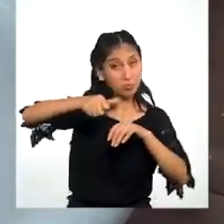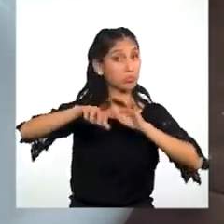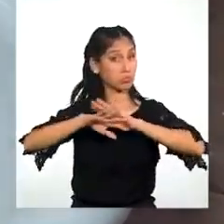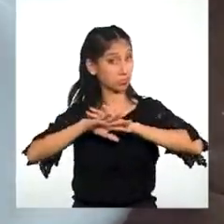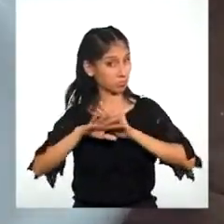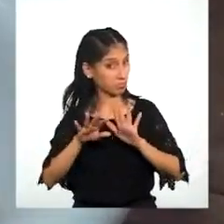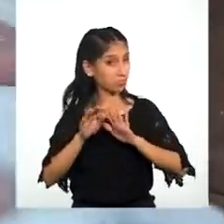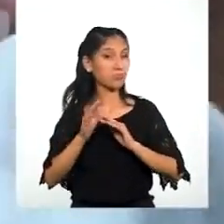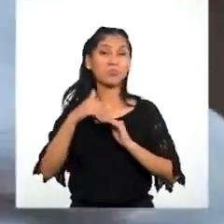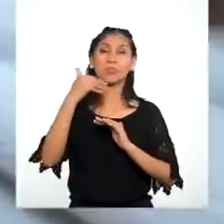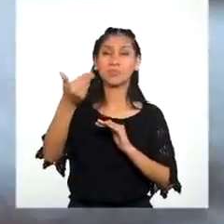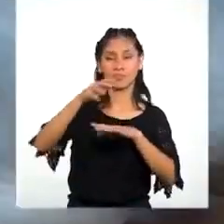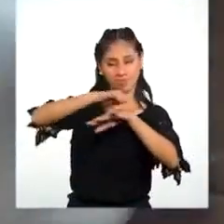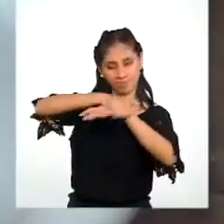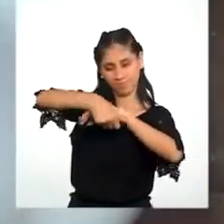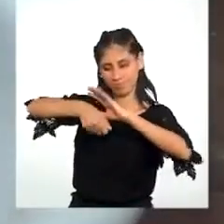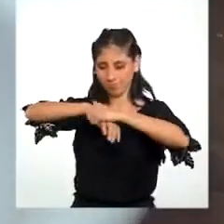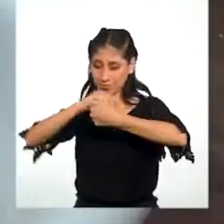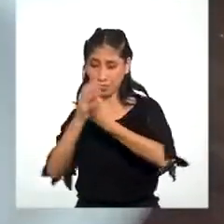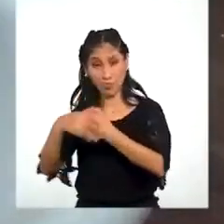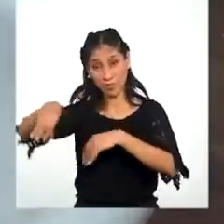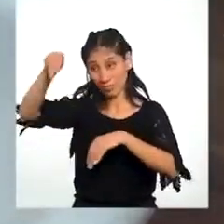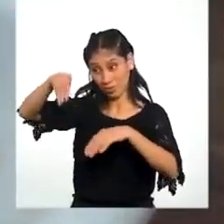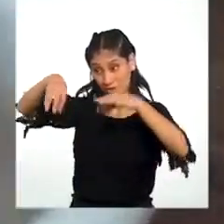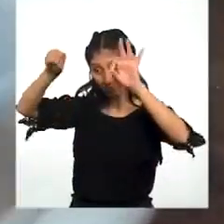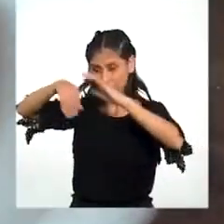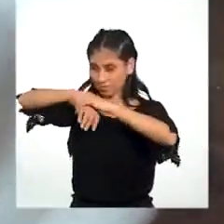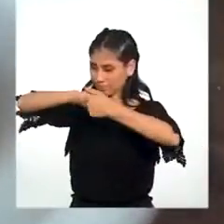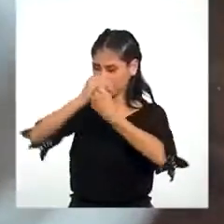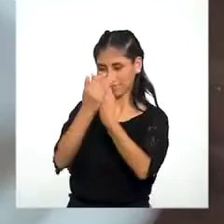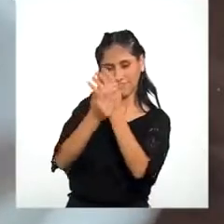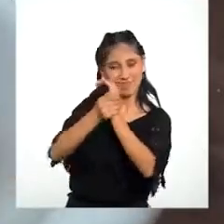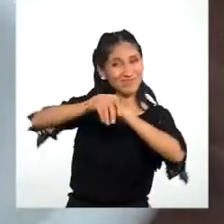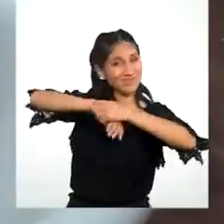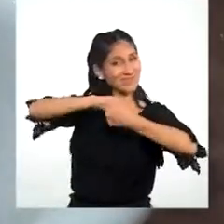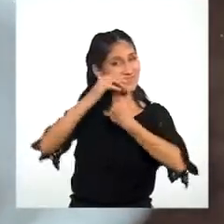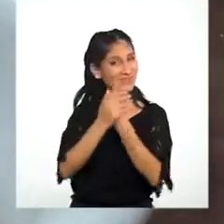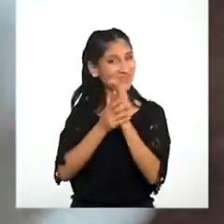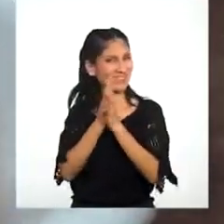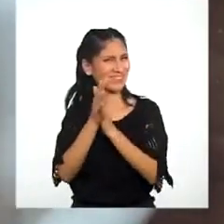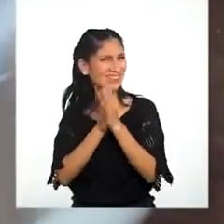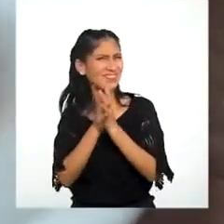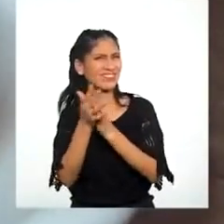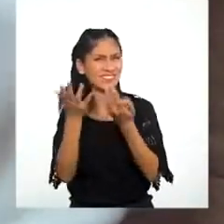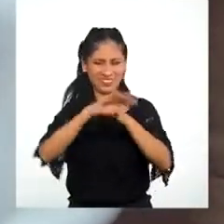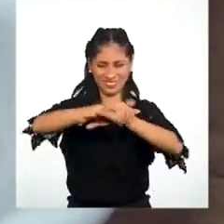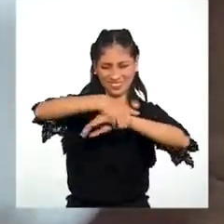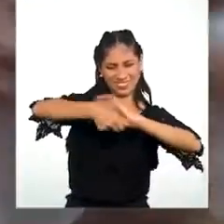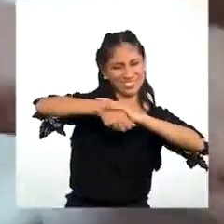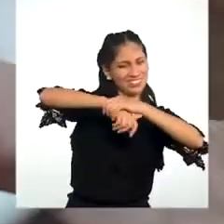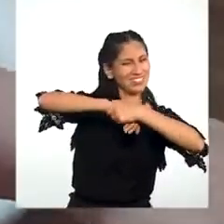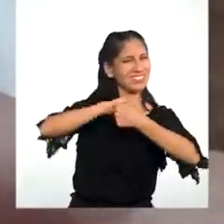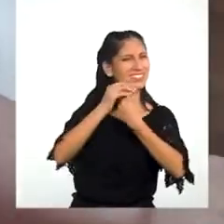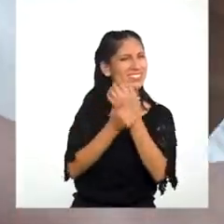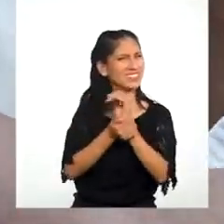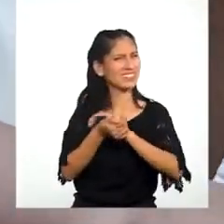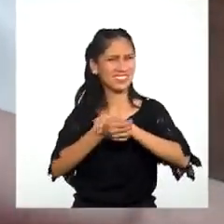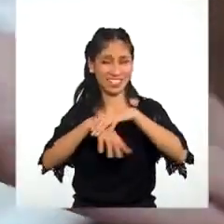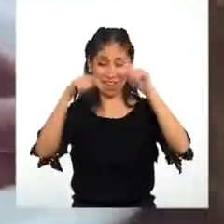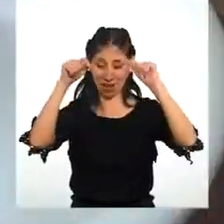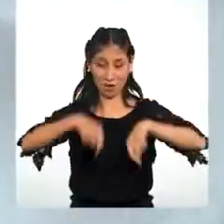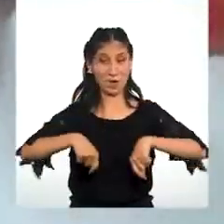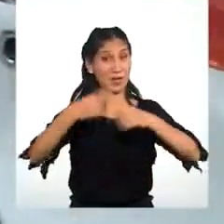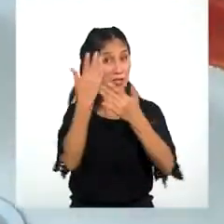caño Y nos secamos Con nuestra Toalla Nuestras manitos Están